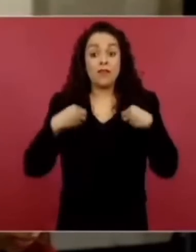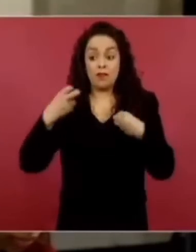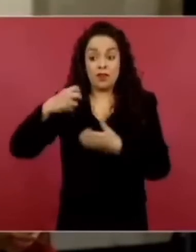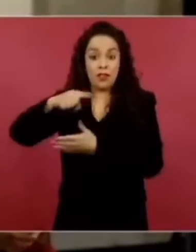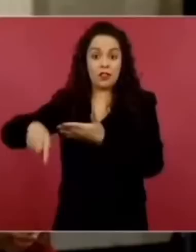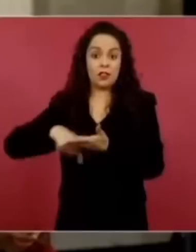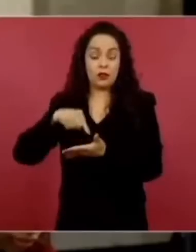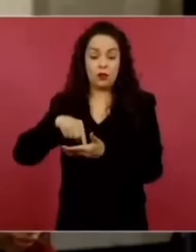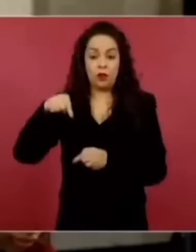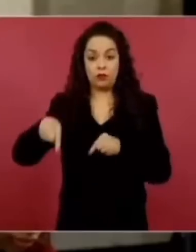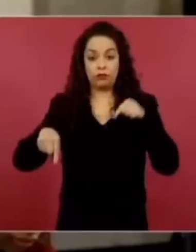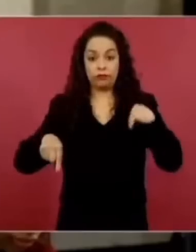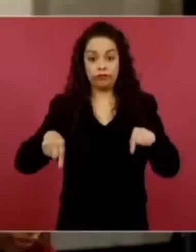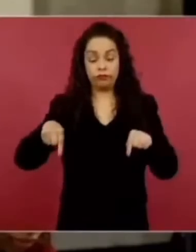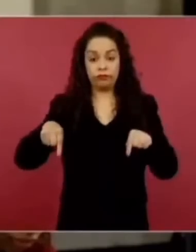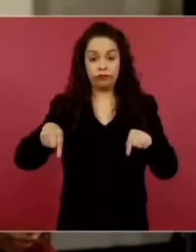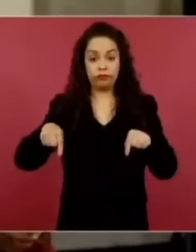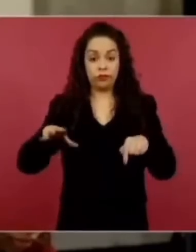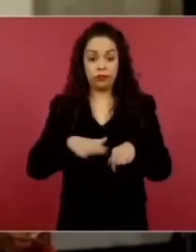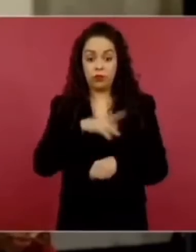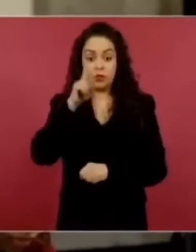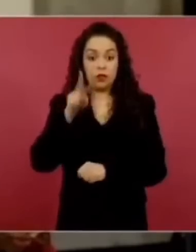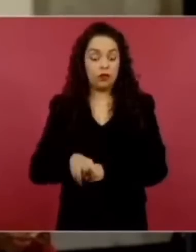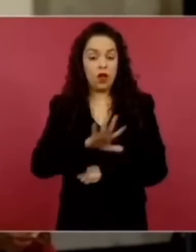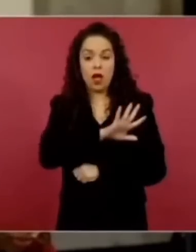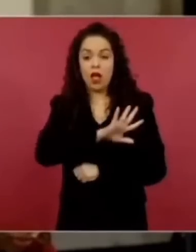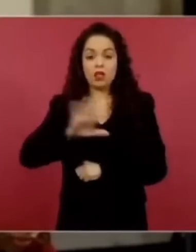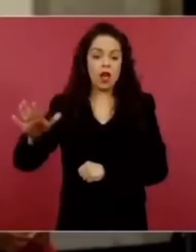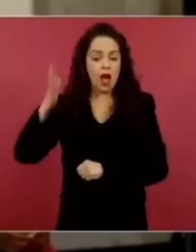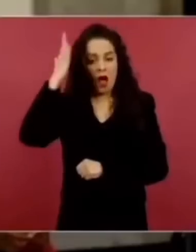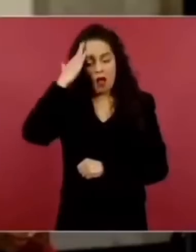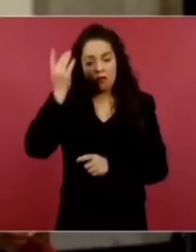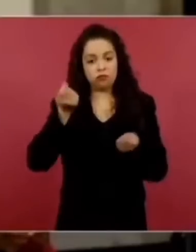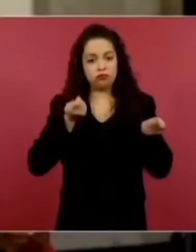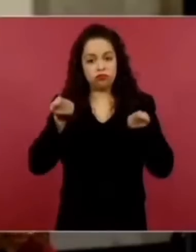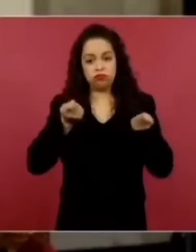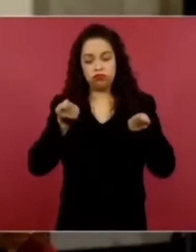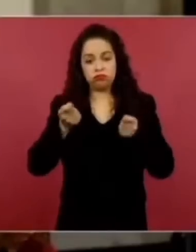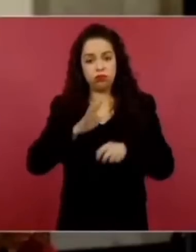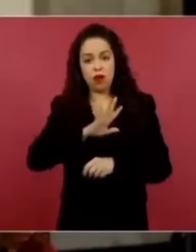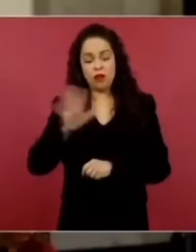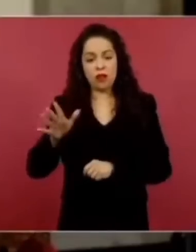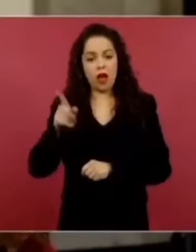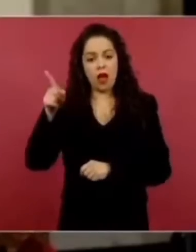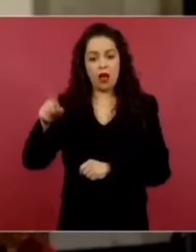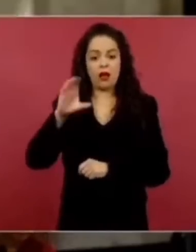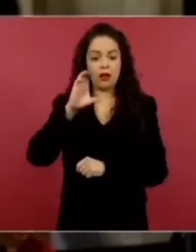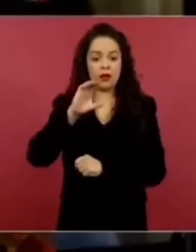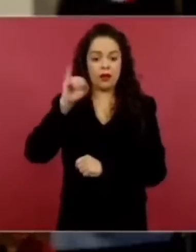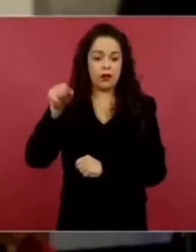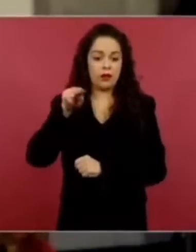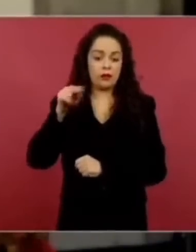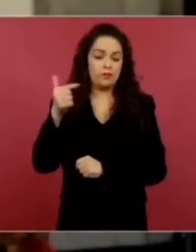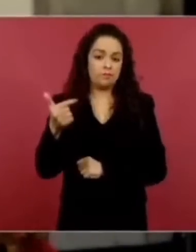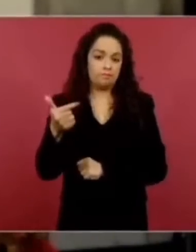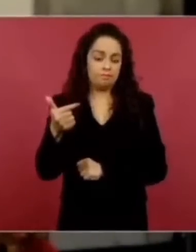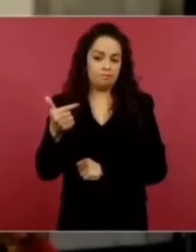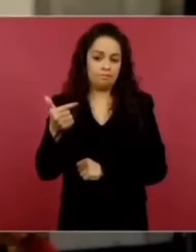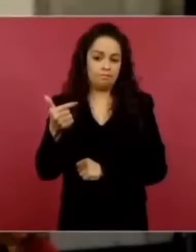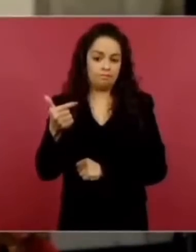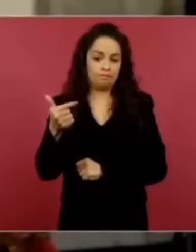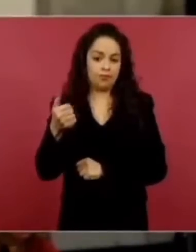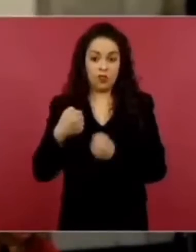Están completamente controlados y tomados frontera con Malapa y Chico Muselo. Y uno